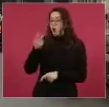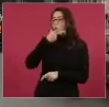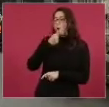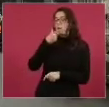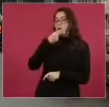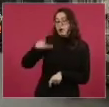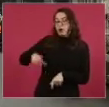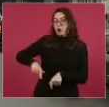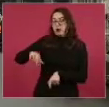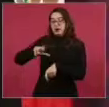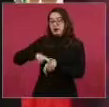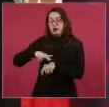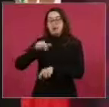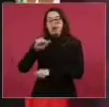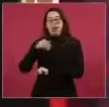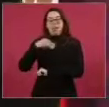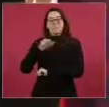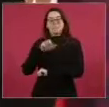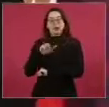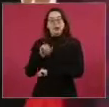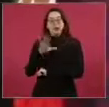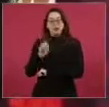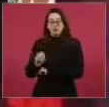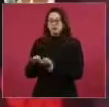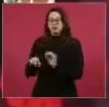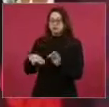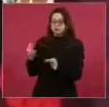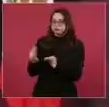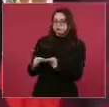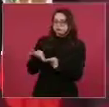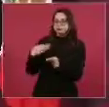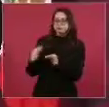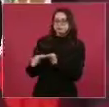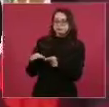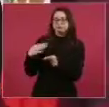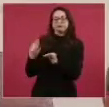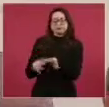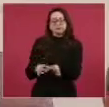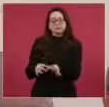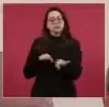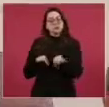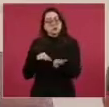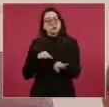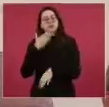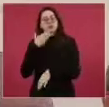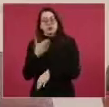buen trabajo y vamos a estar con él.